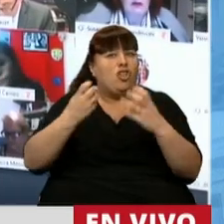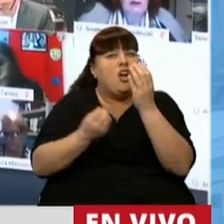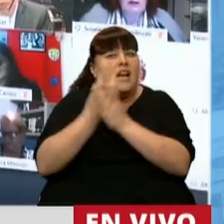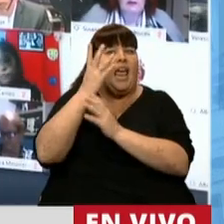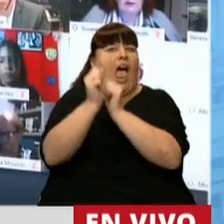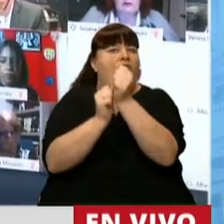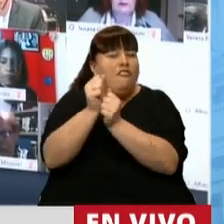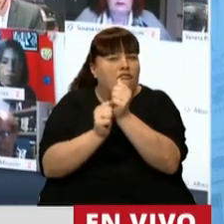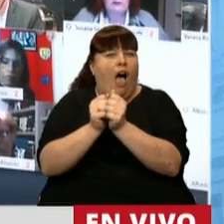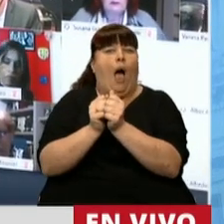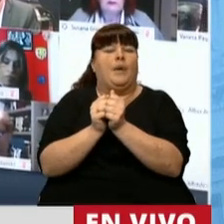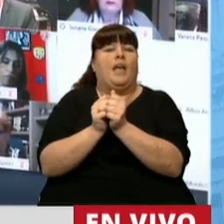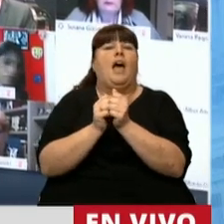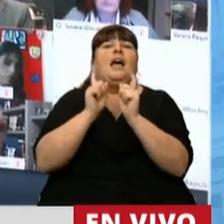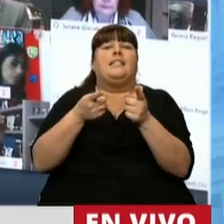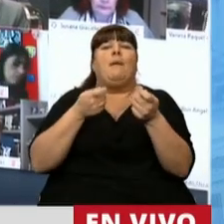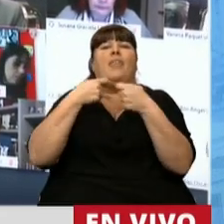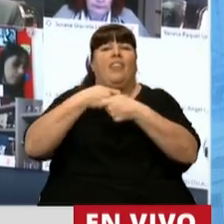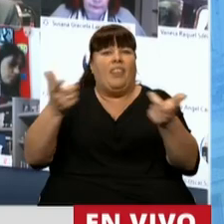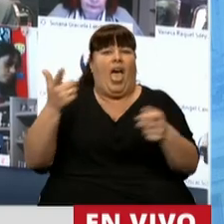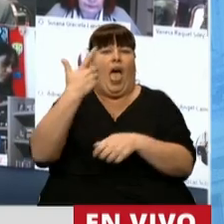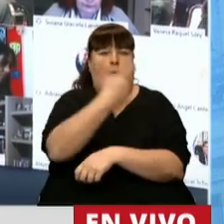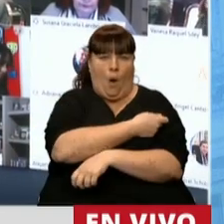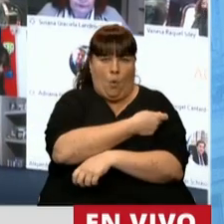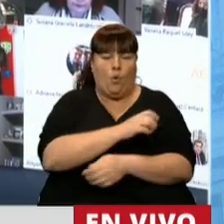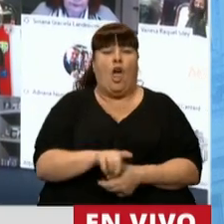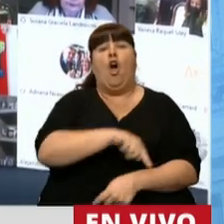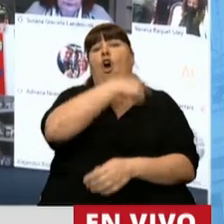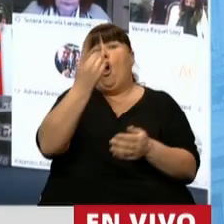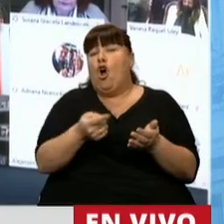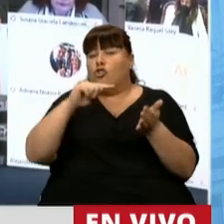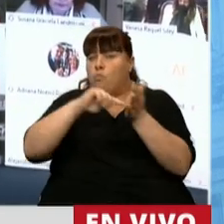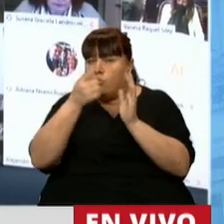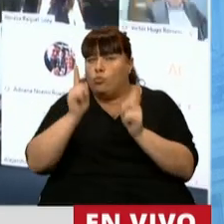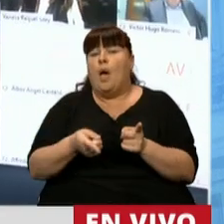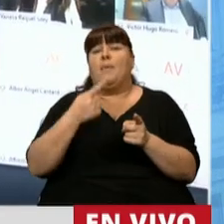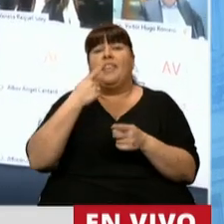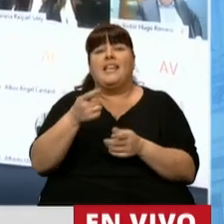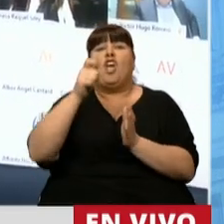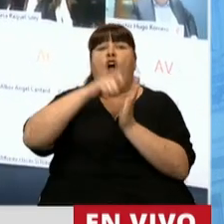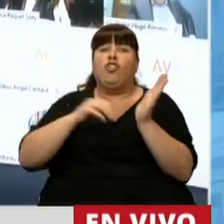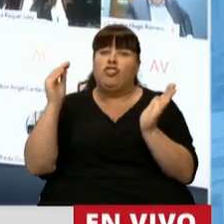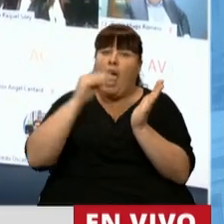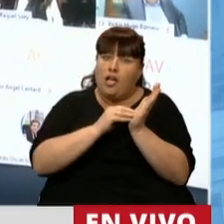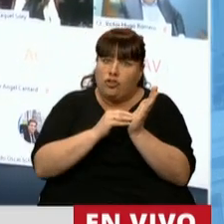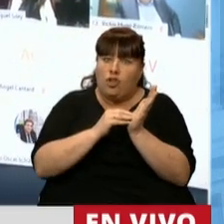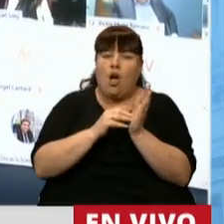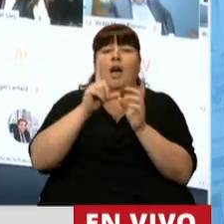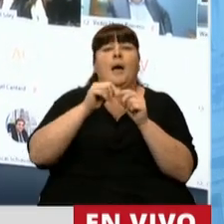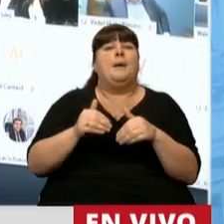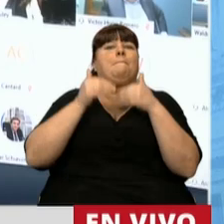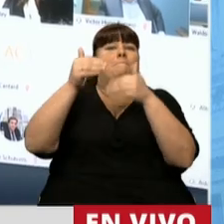desarrollo, fabricación y suministro de las vacunas. Otra de las cláusulas permite incluir en los contratos la